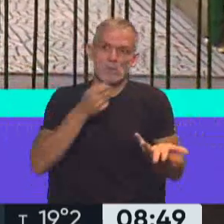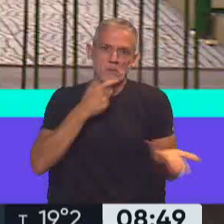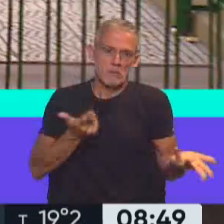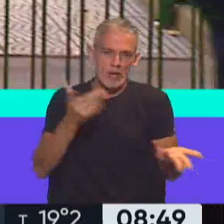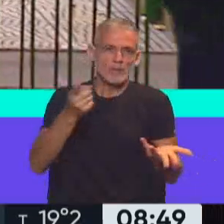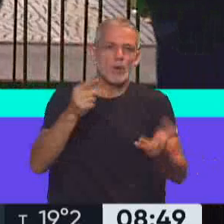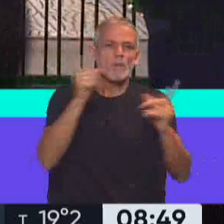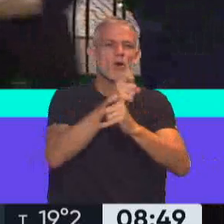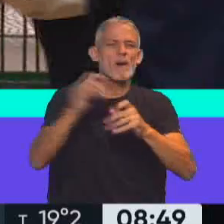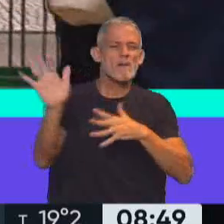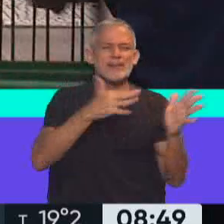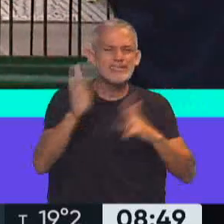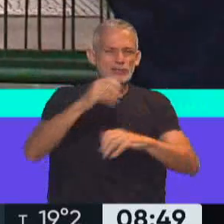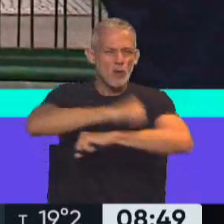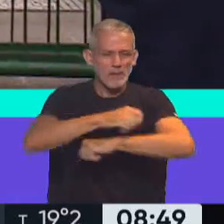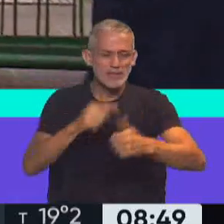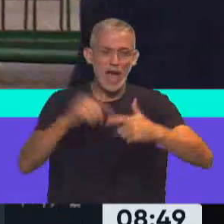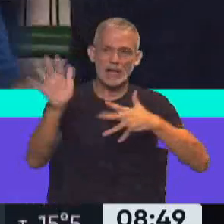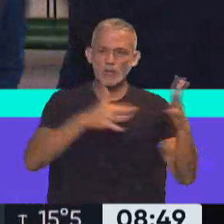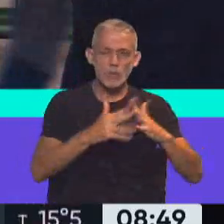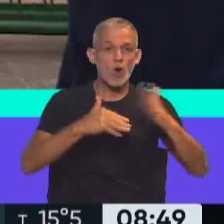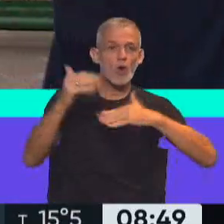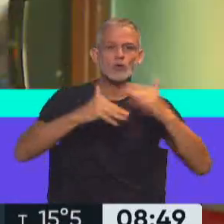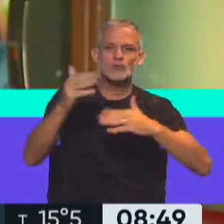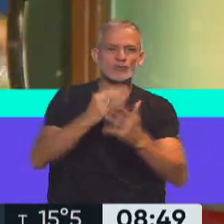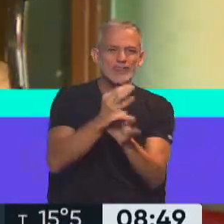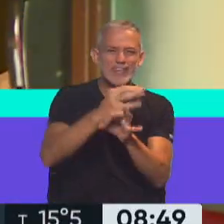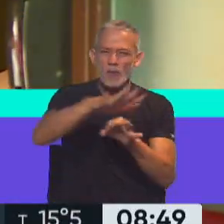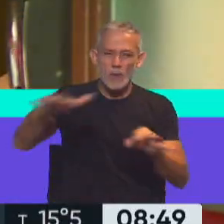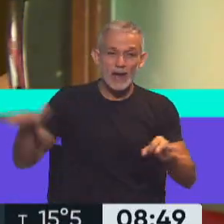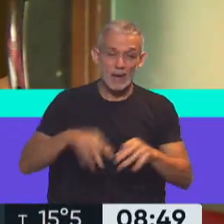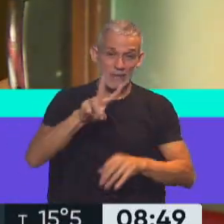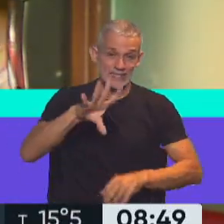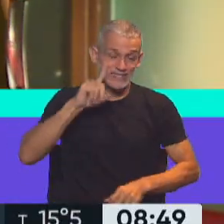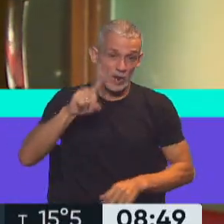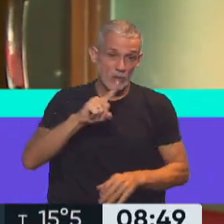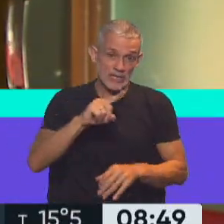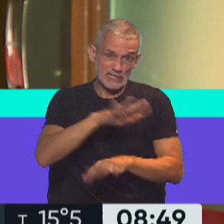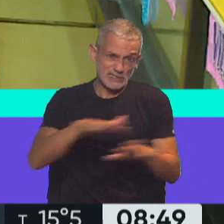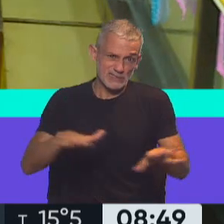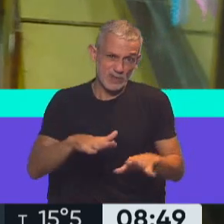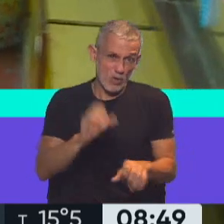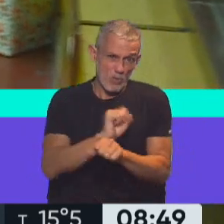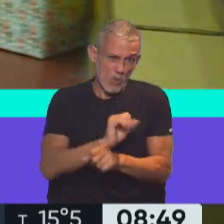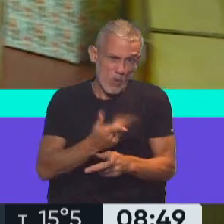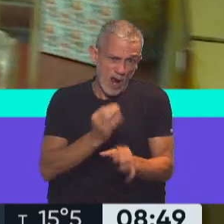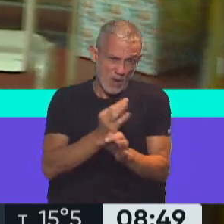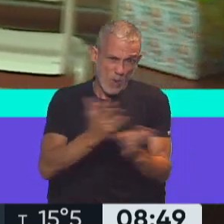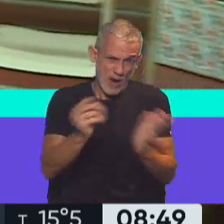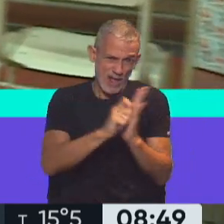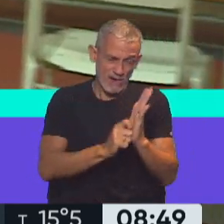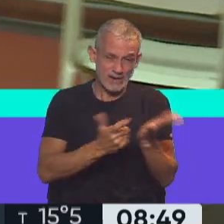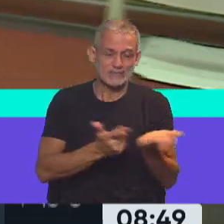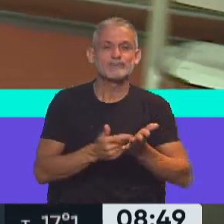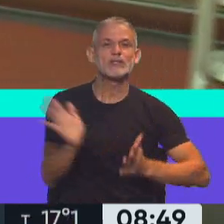el problema de la ventilación, el problema de la construcción de escuelas, porque hay más de 25.000 chicos sin vacantes. El problema también, por ejemplo, que no han